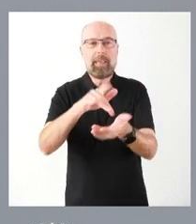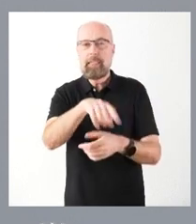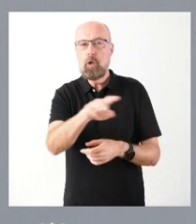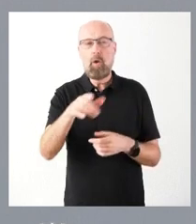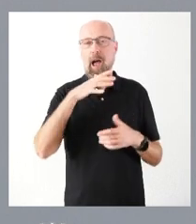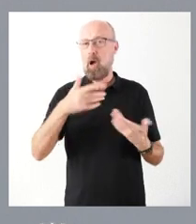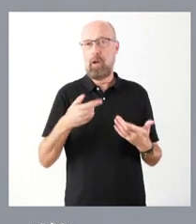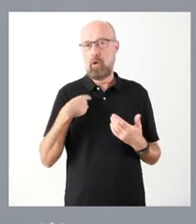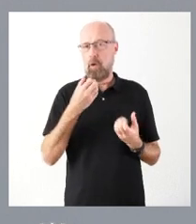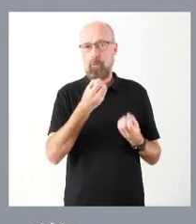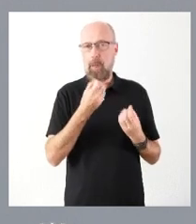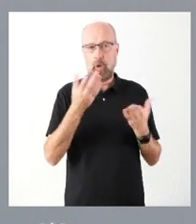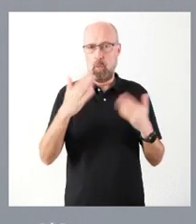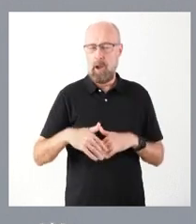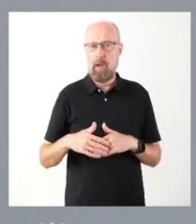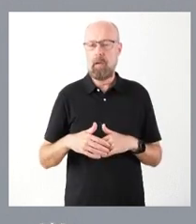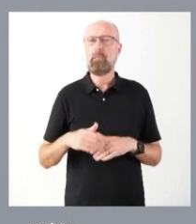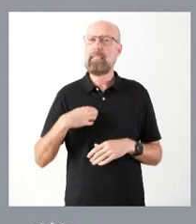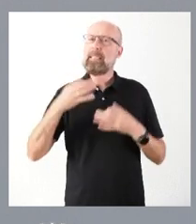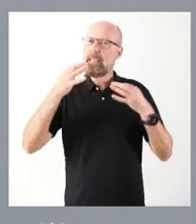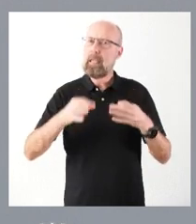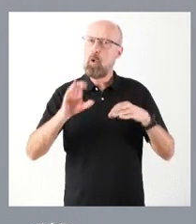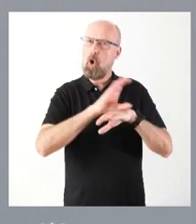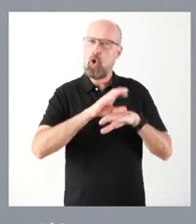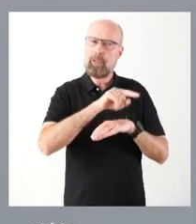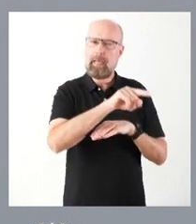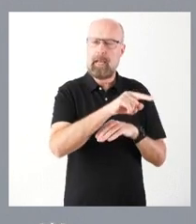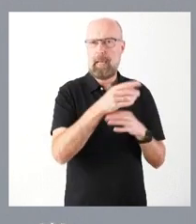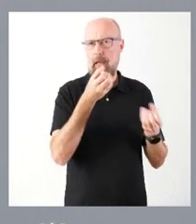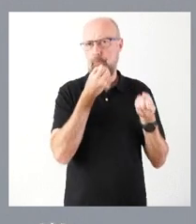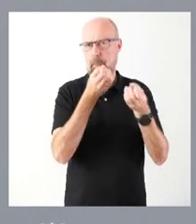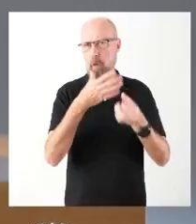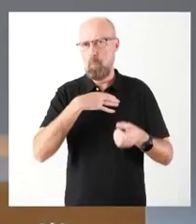a disposición y seguro que en la consejería le podrán ofrecer más detalles al respecto.